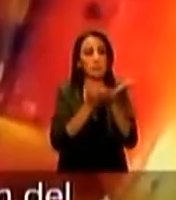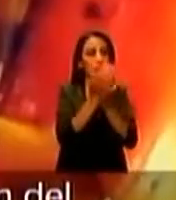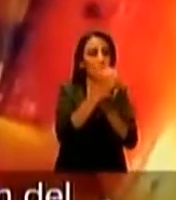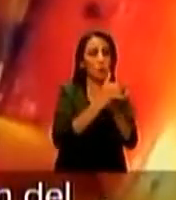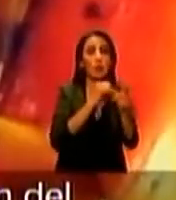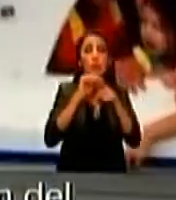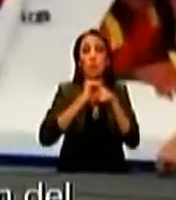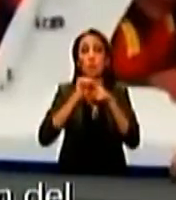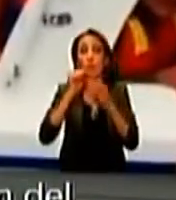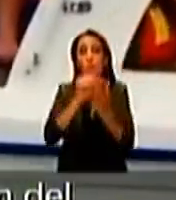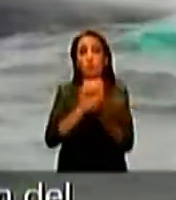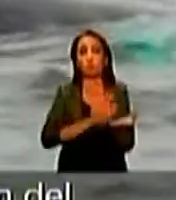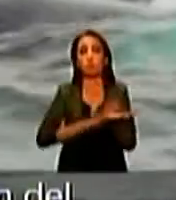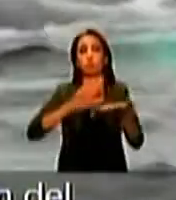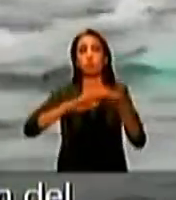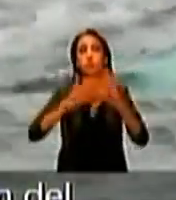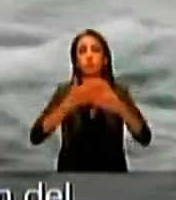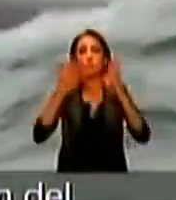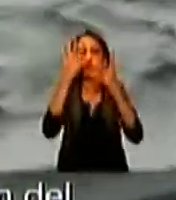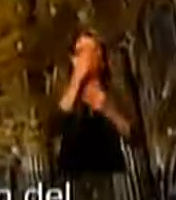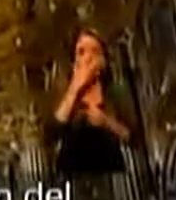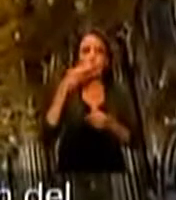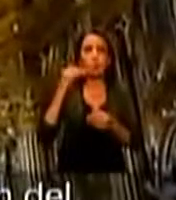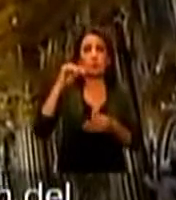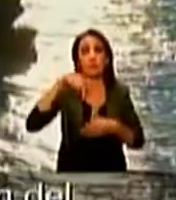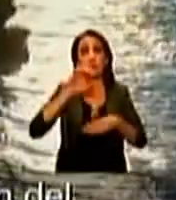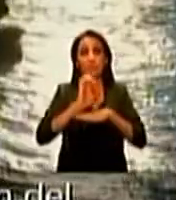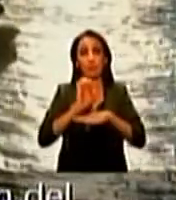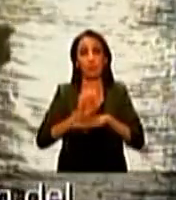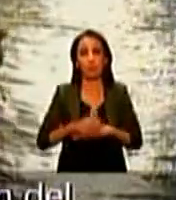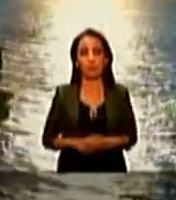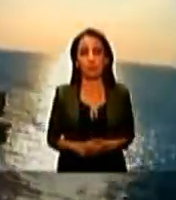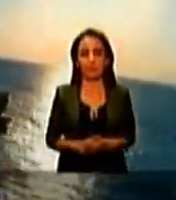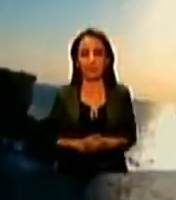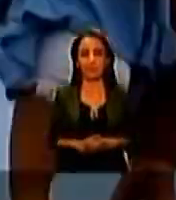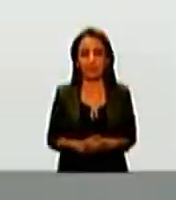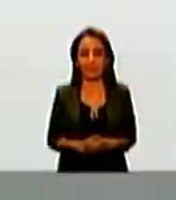viabilizar la implementación del programa Pueblos Mágicos en Nuestro País.